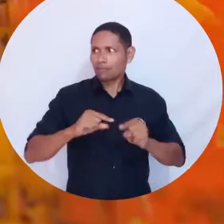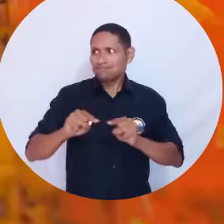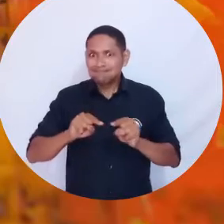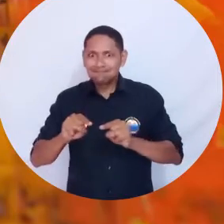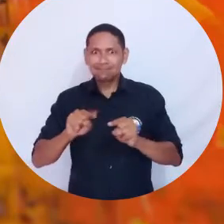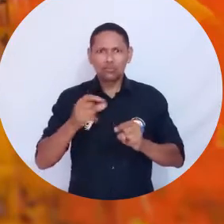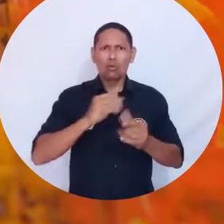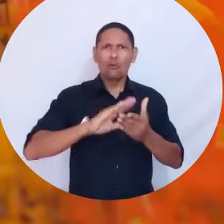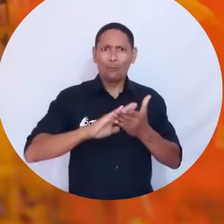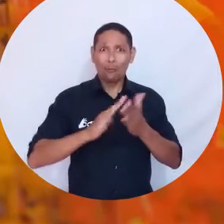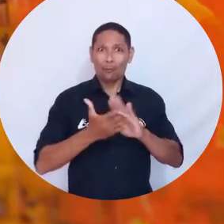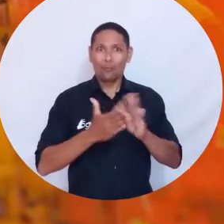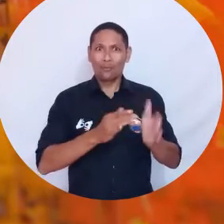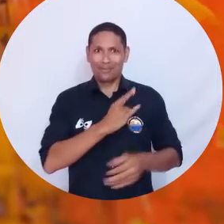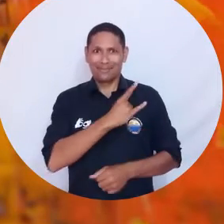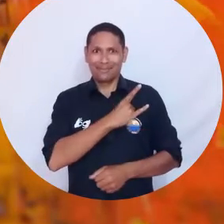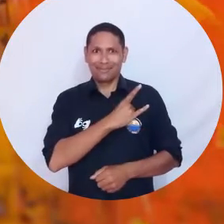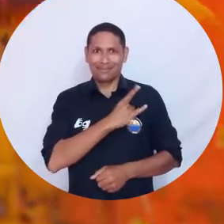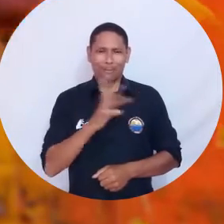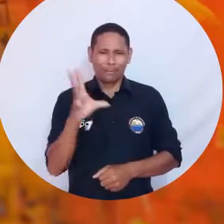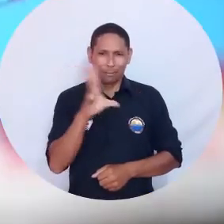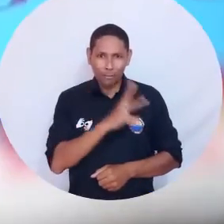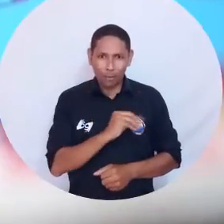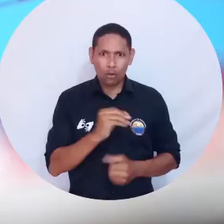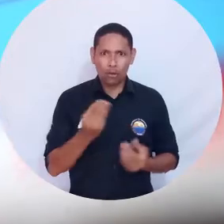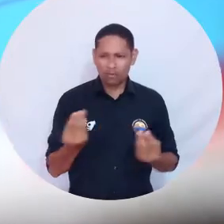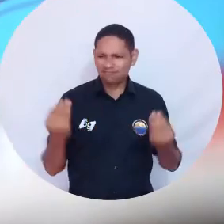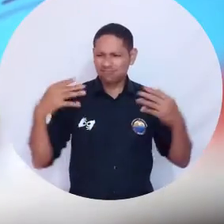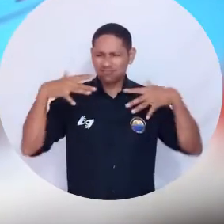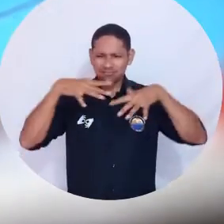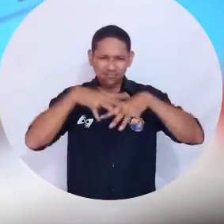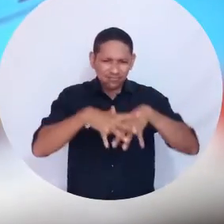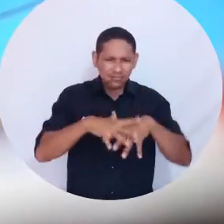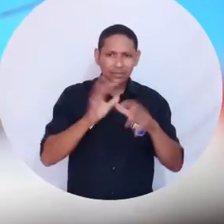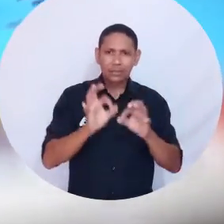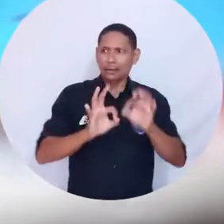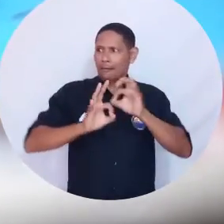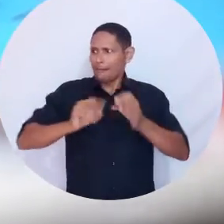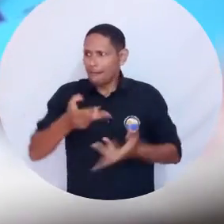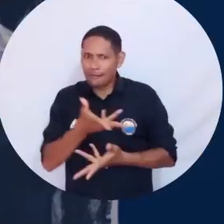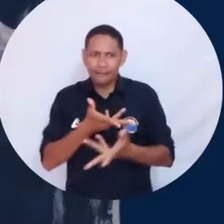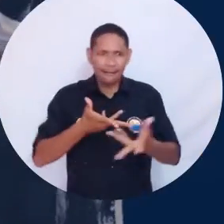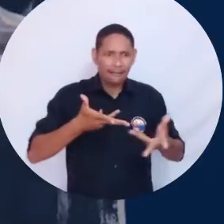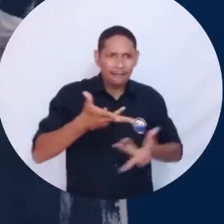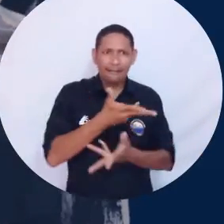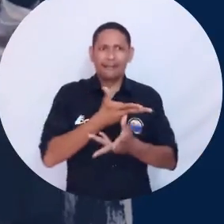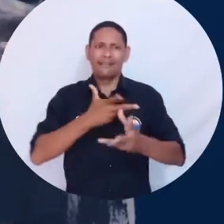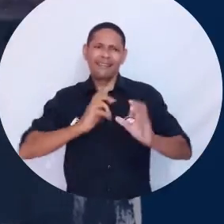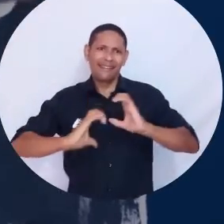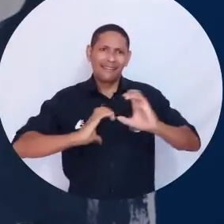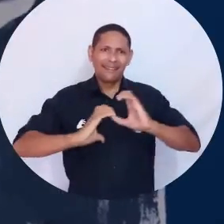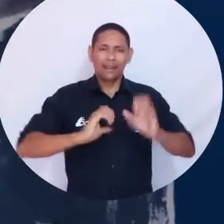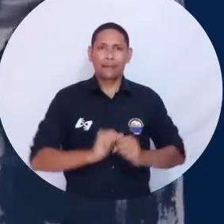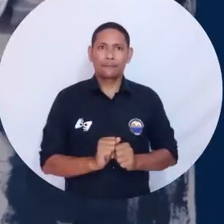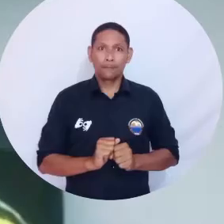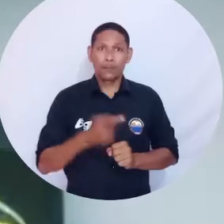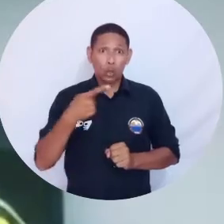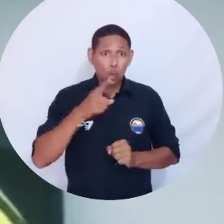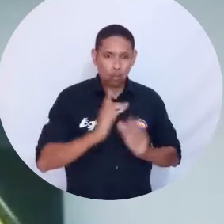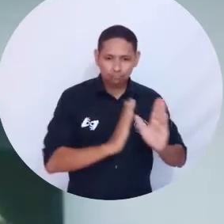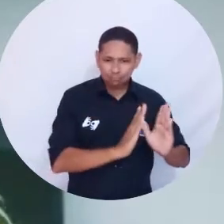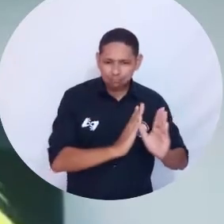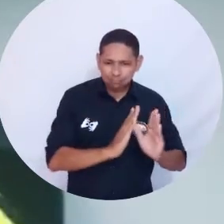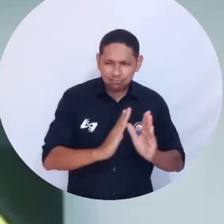concurso. Toda la comunidad universitaria logró encontrar en este espacio para compartir y para comunicarnos. La